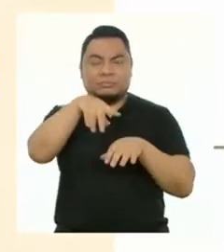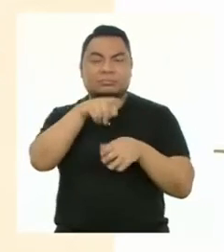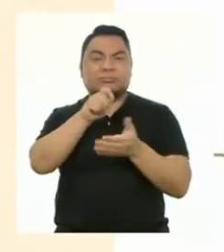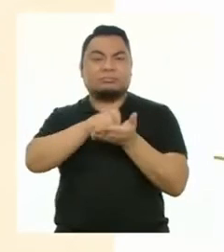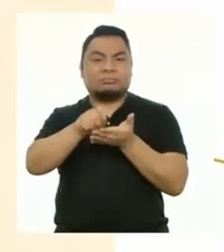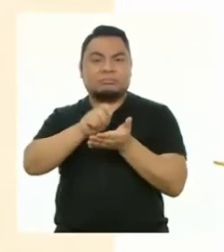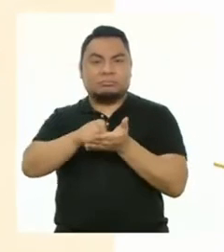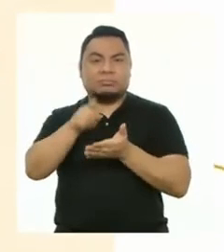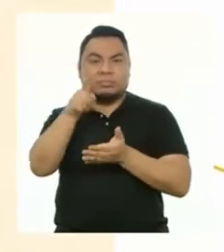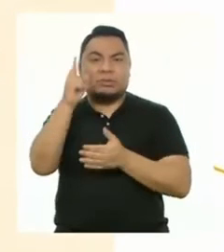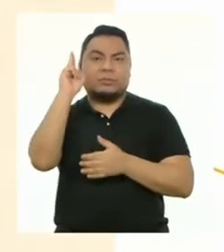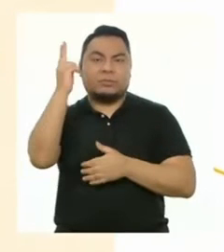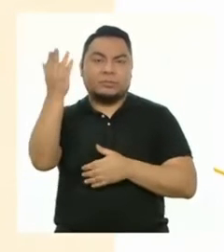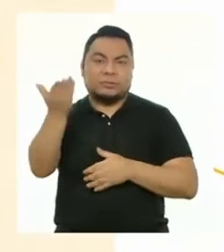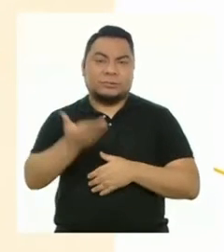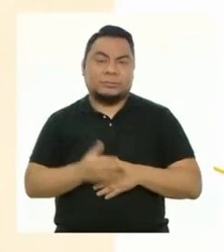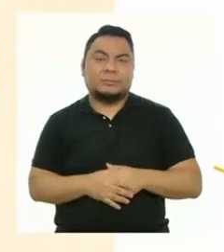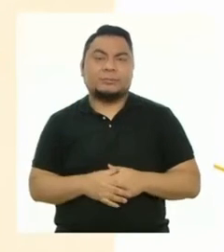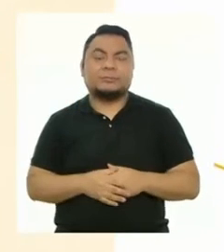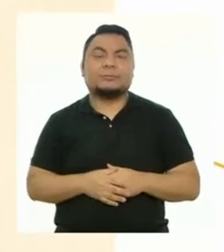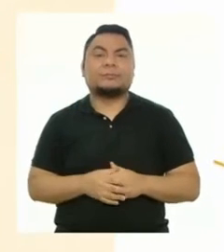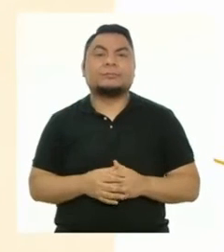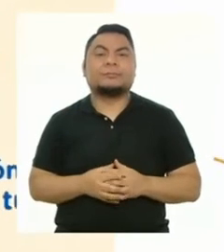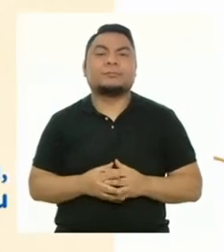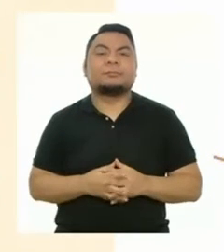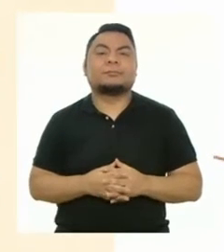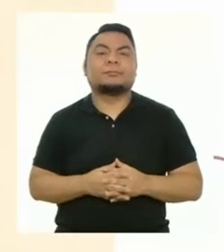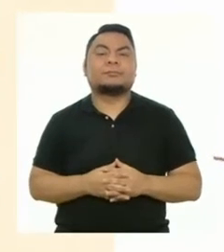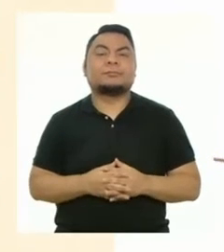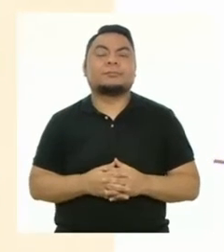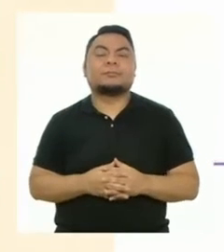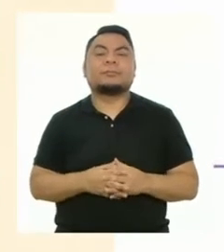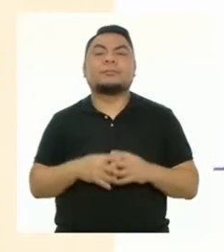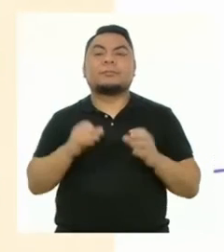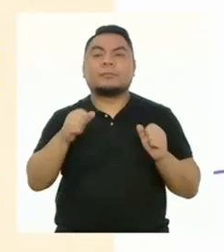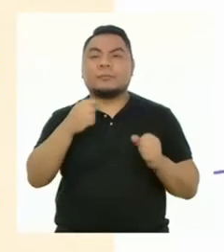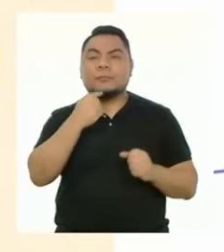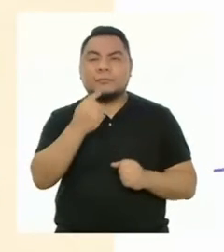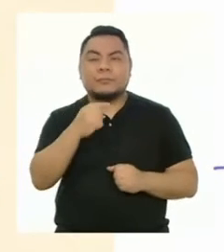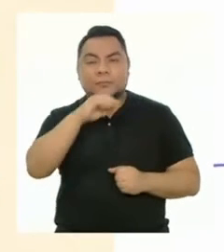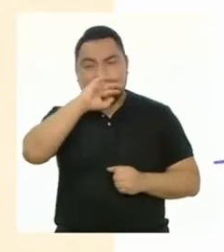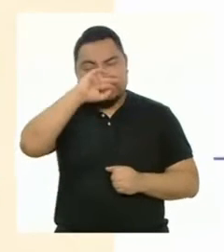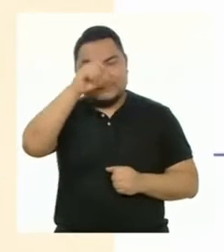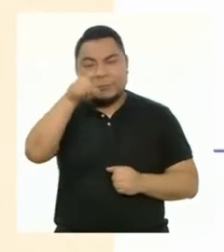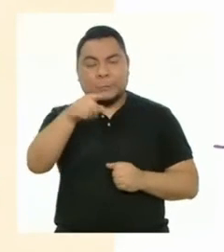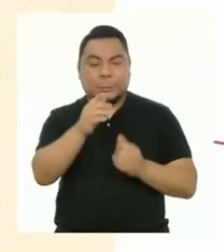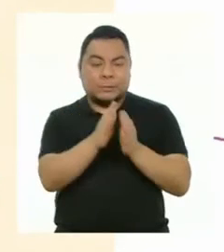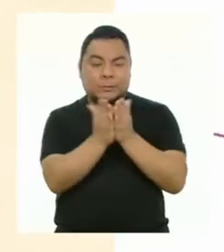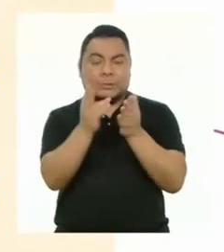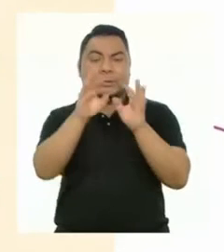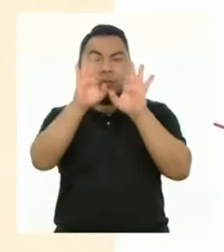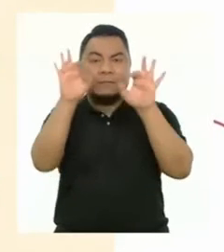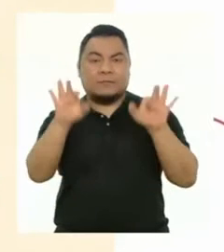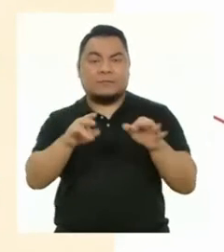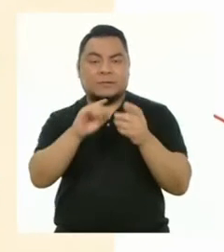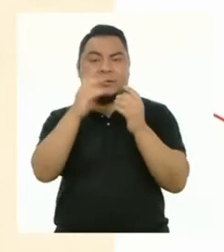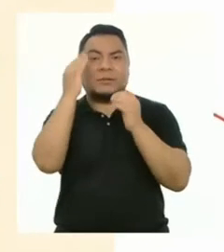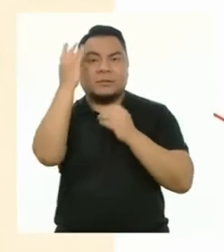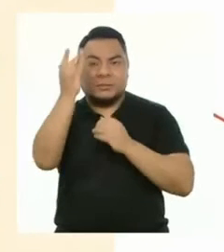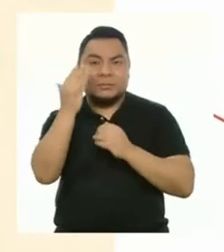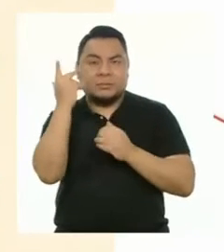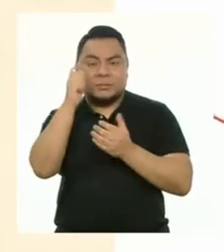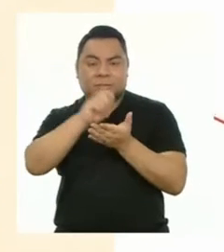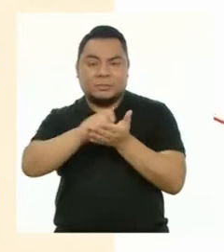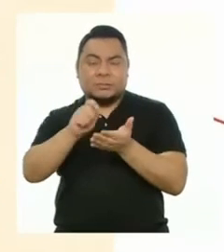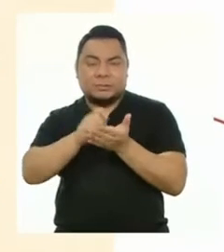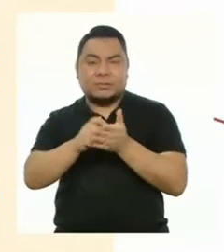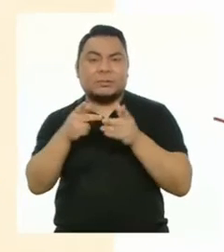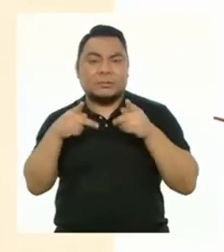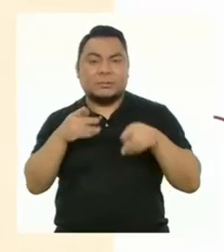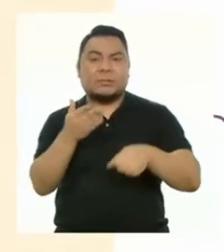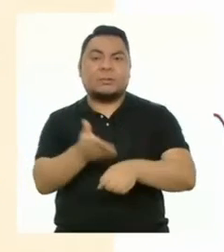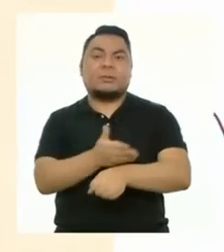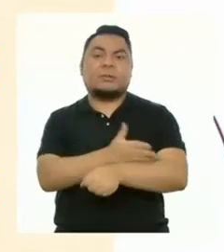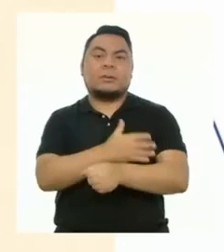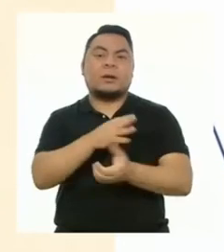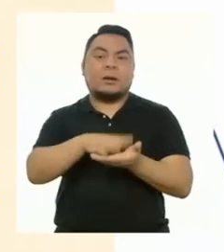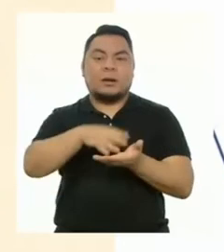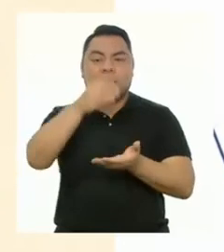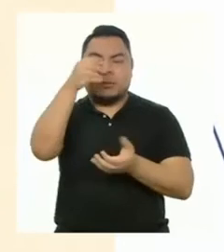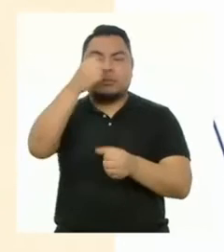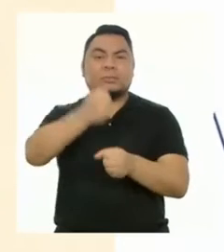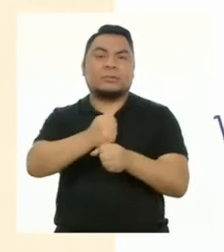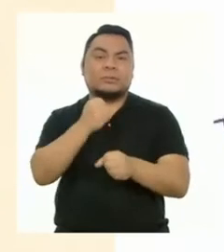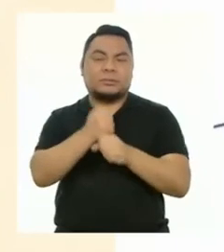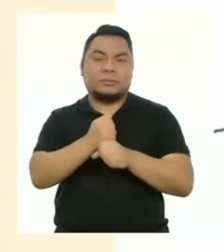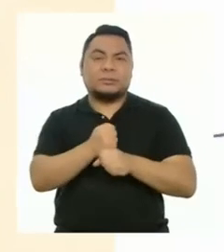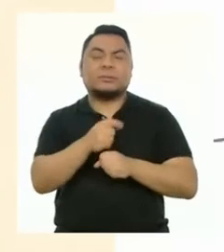ser proporcionada por tu profesor. Reflexiona con la ayuda de tu ficha de reflexión sobre los procesos que te han permitido elaborar